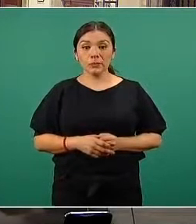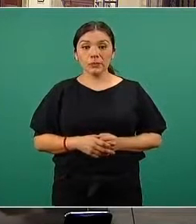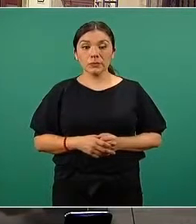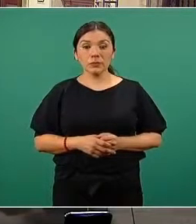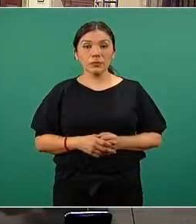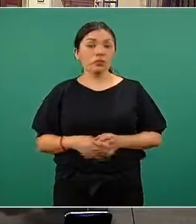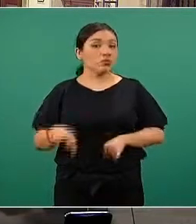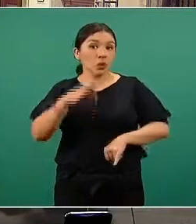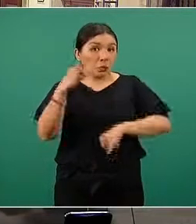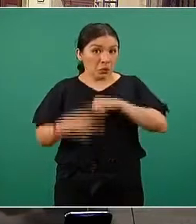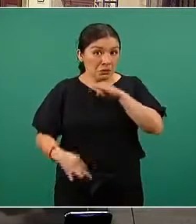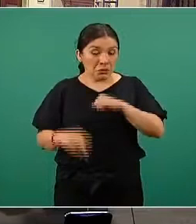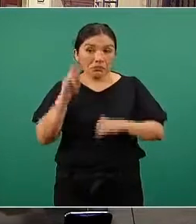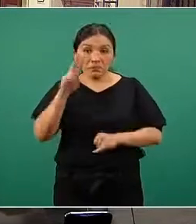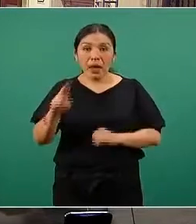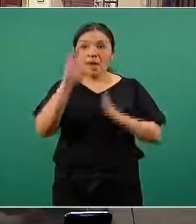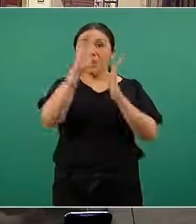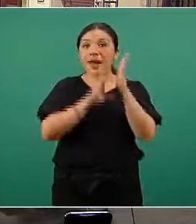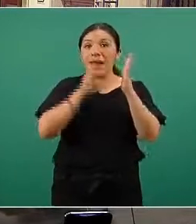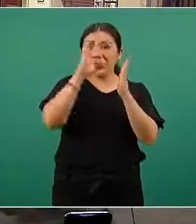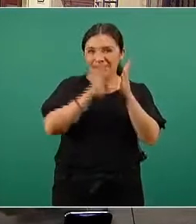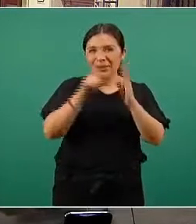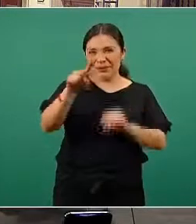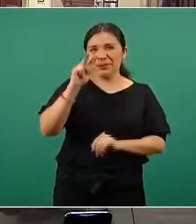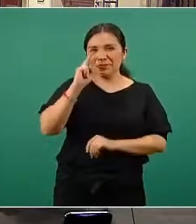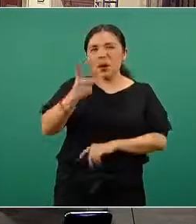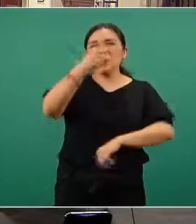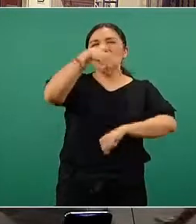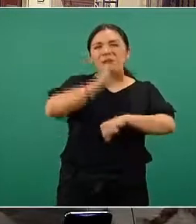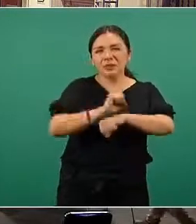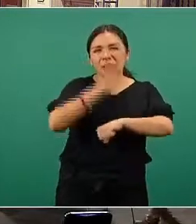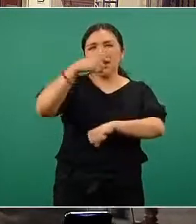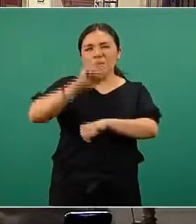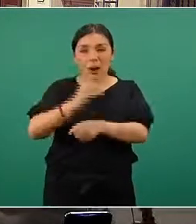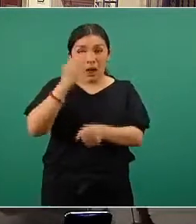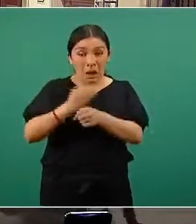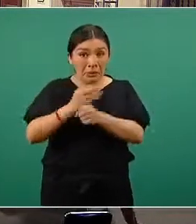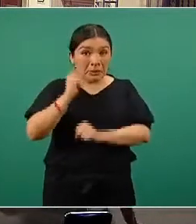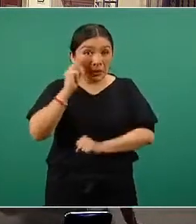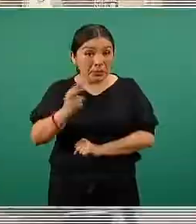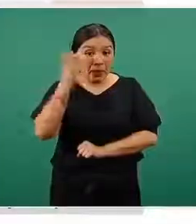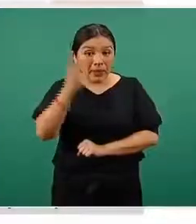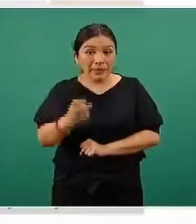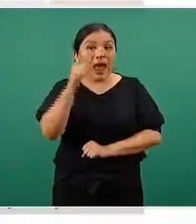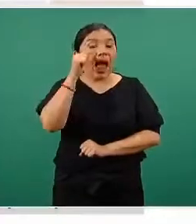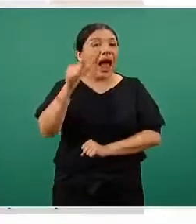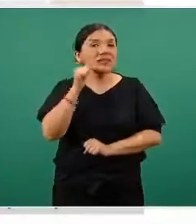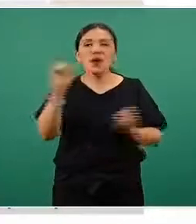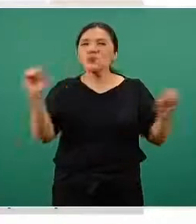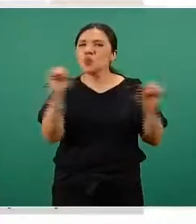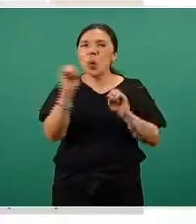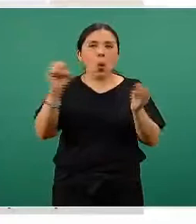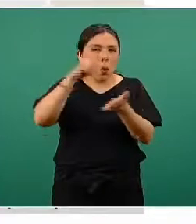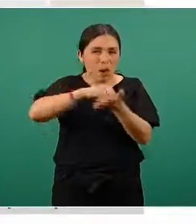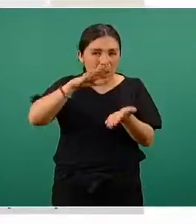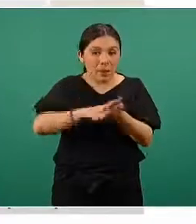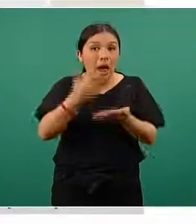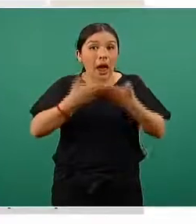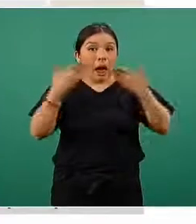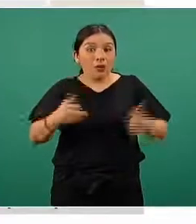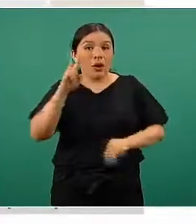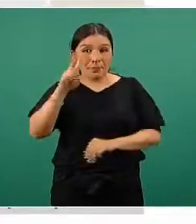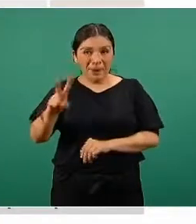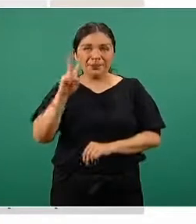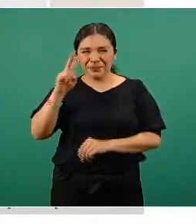Y finalmente, cerramos con el calendario, el calendario semanal. Pusimos ahora sí, estas que ayer no habíamos puesto, pero ya están